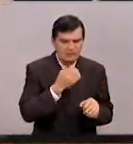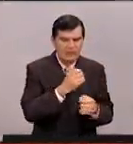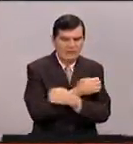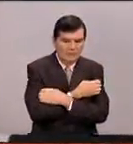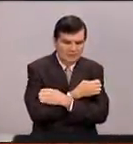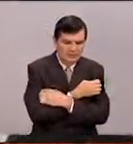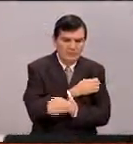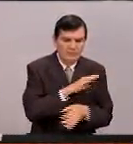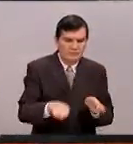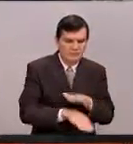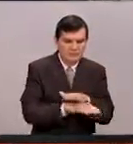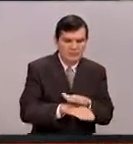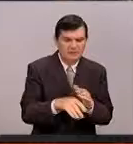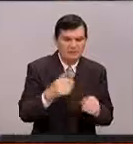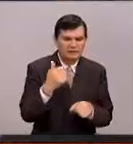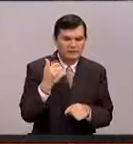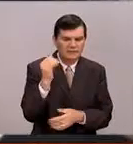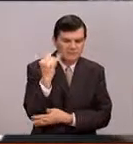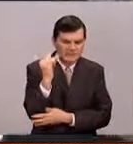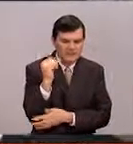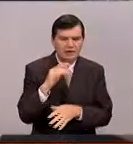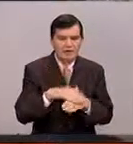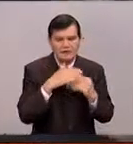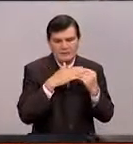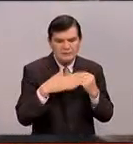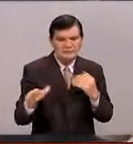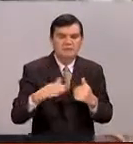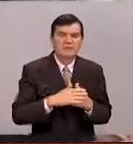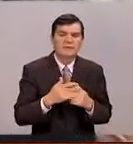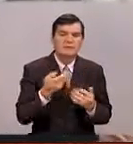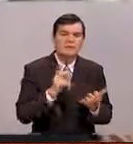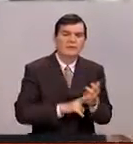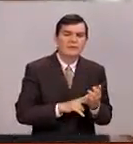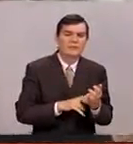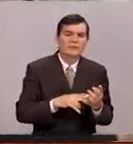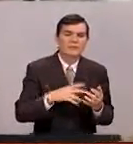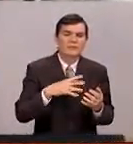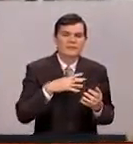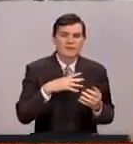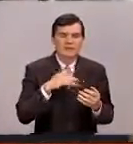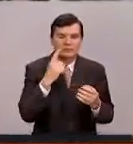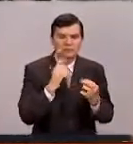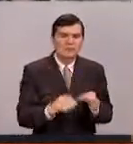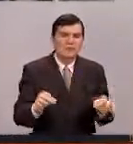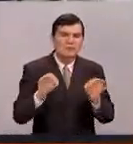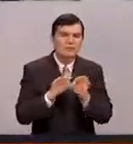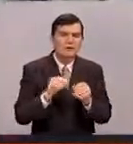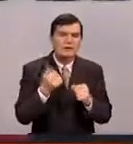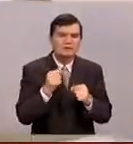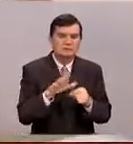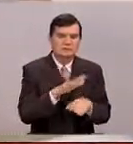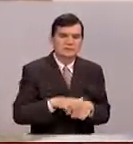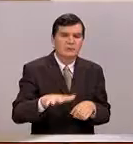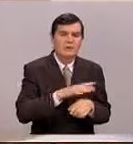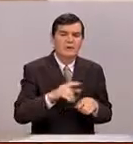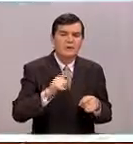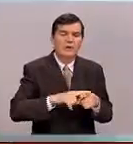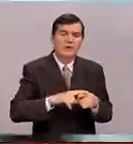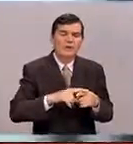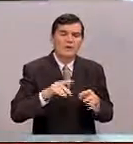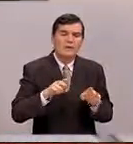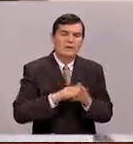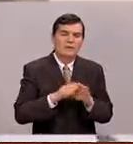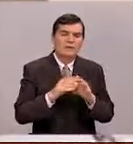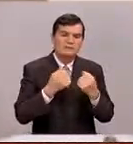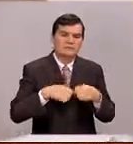básica, de preescolar hacia adelante, y es muy importante en la sociedad, porque luego la sociedad se